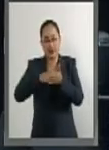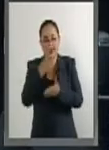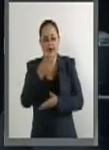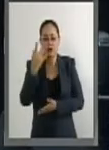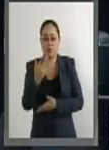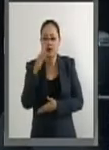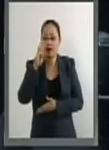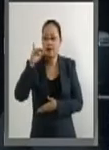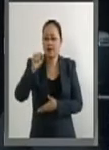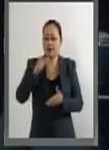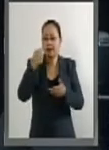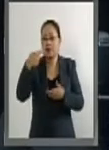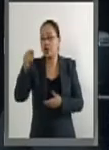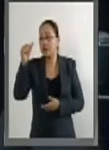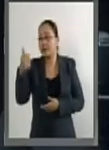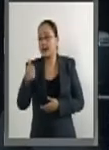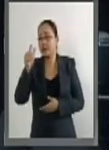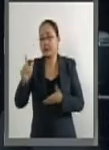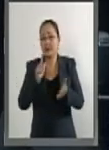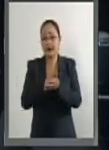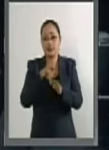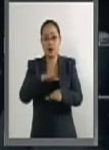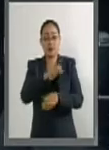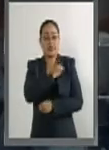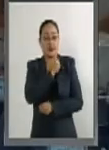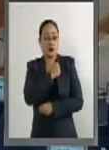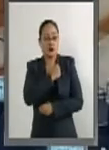y 11 de la Ley General de Salud.